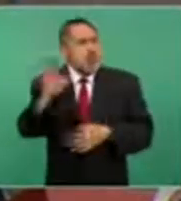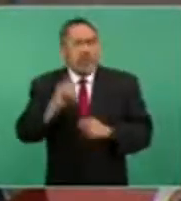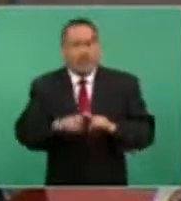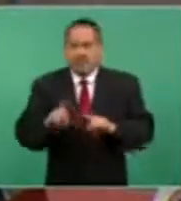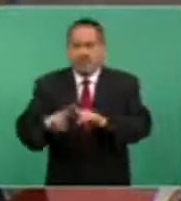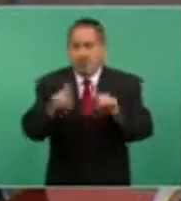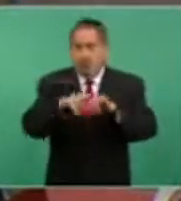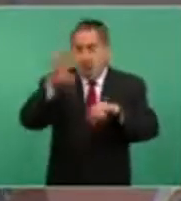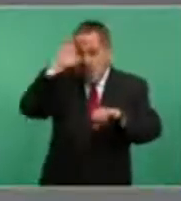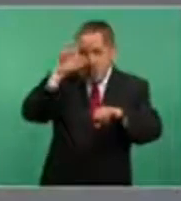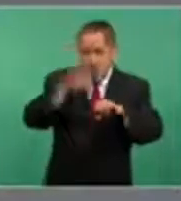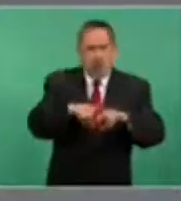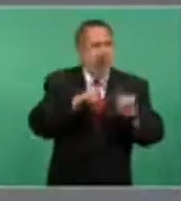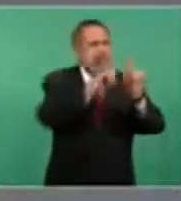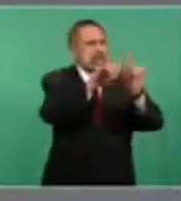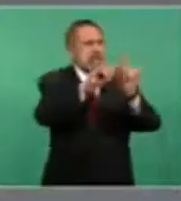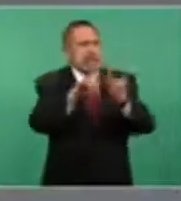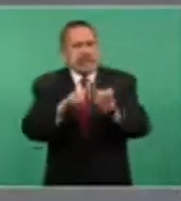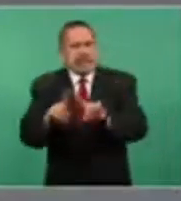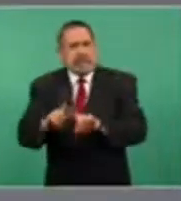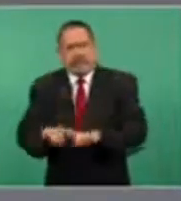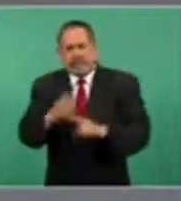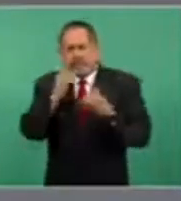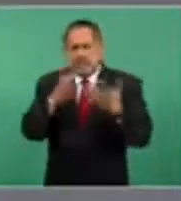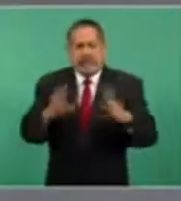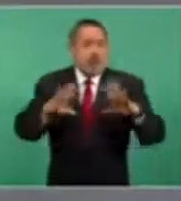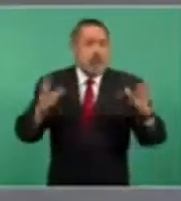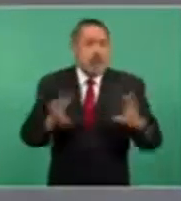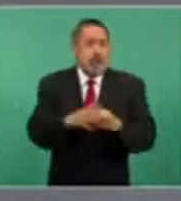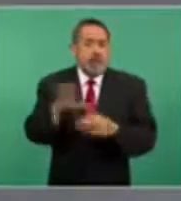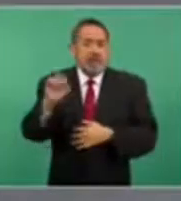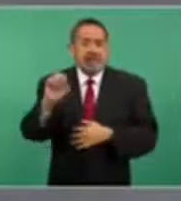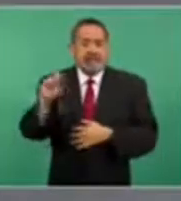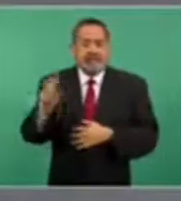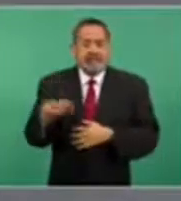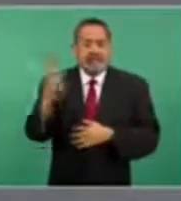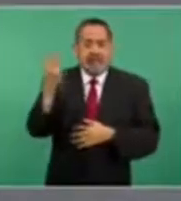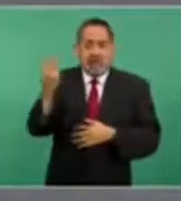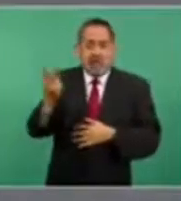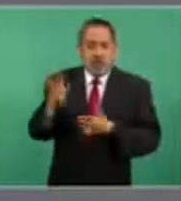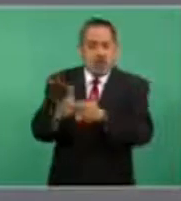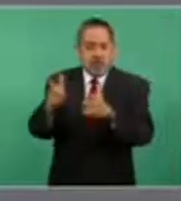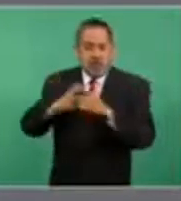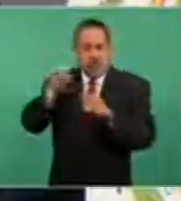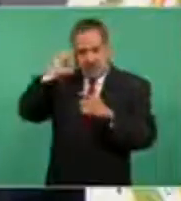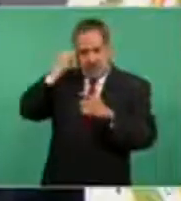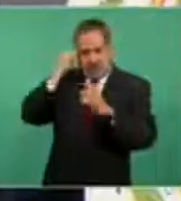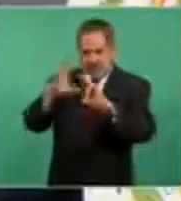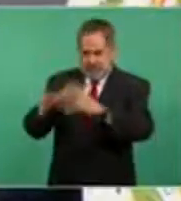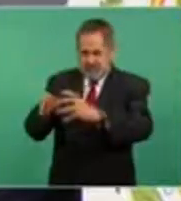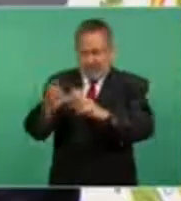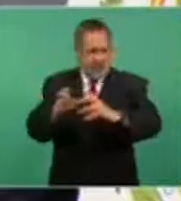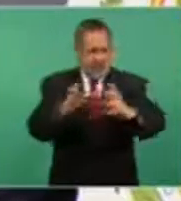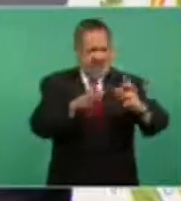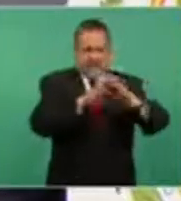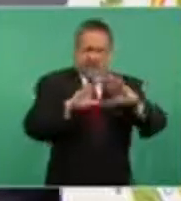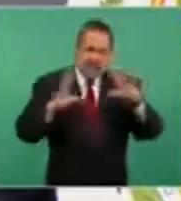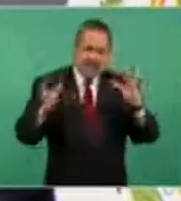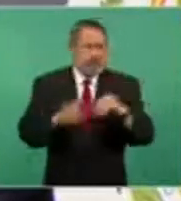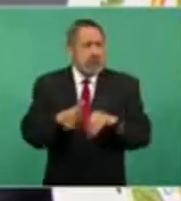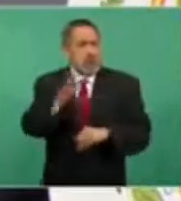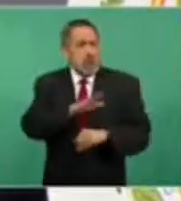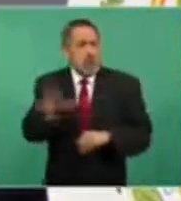cultural conformada por 62 etnias. Y así como estamos